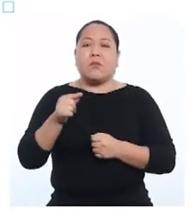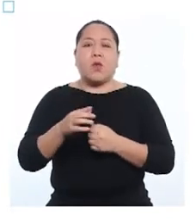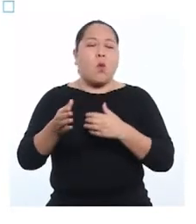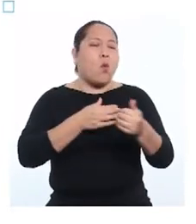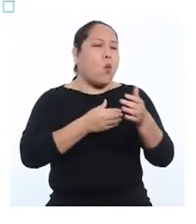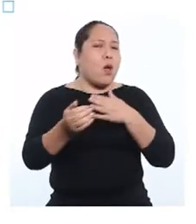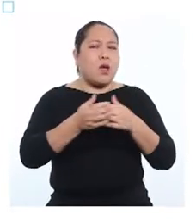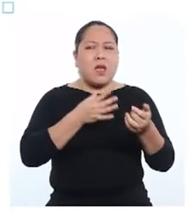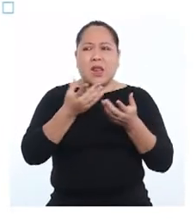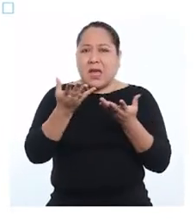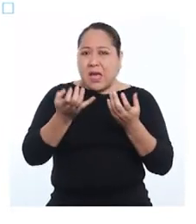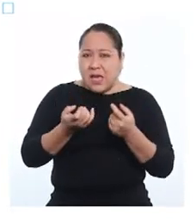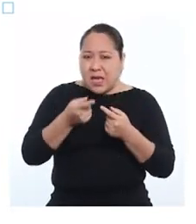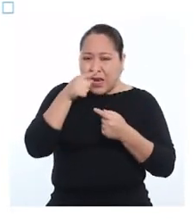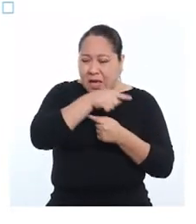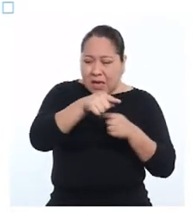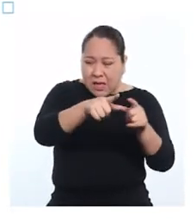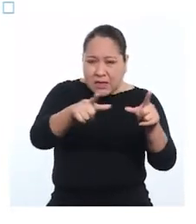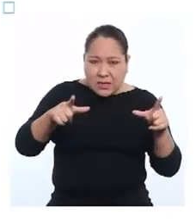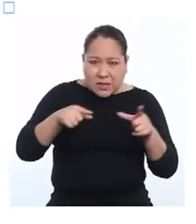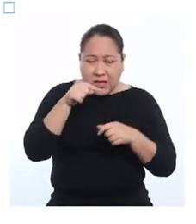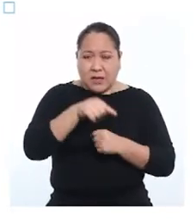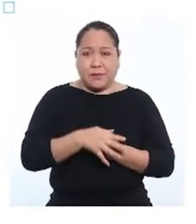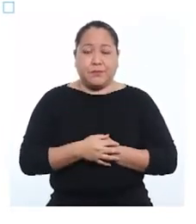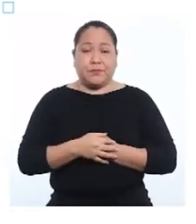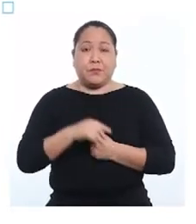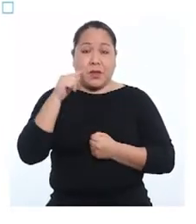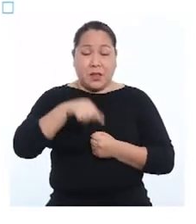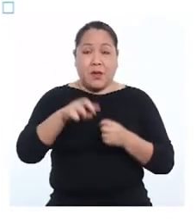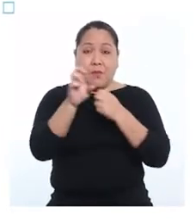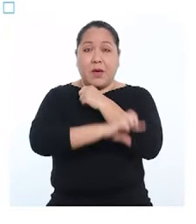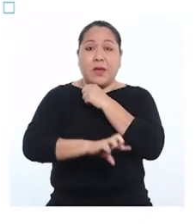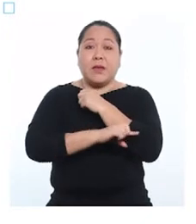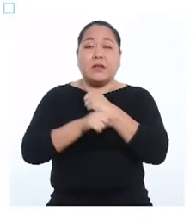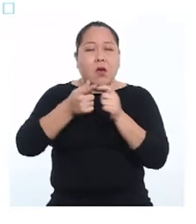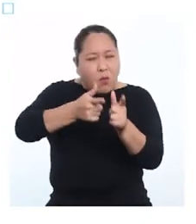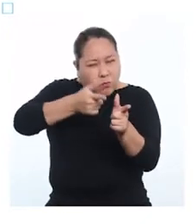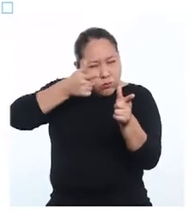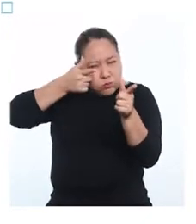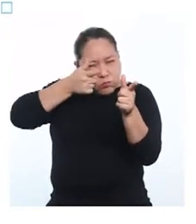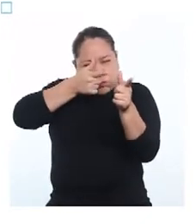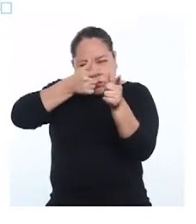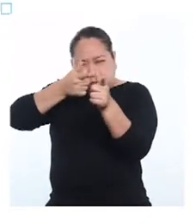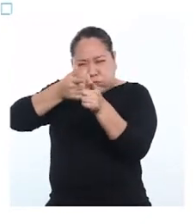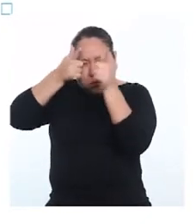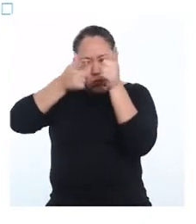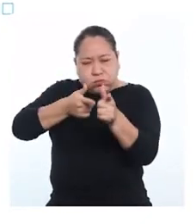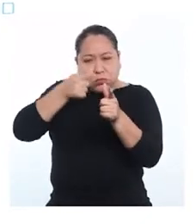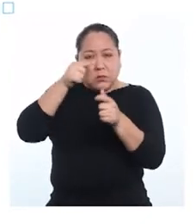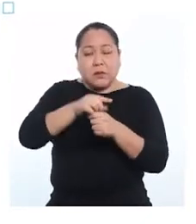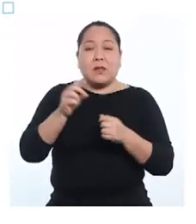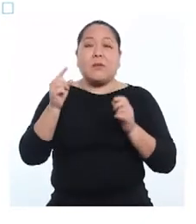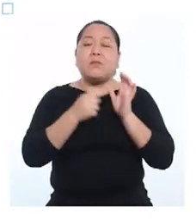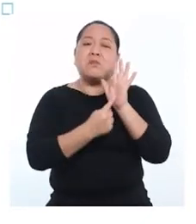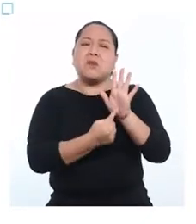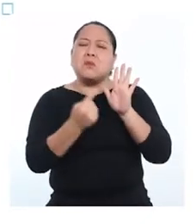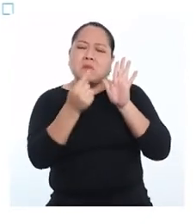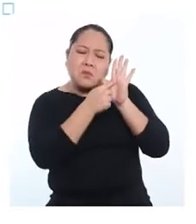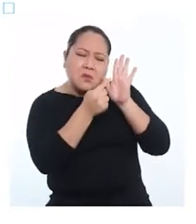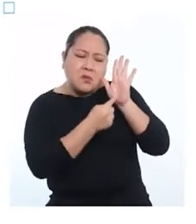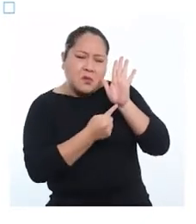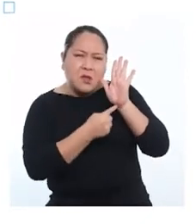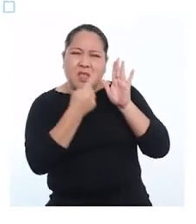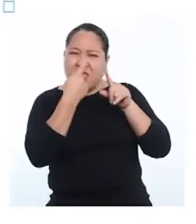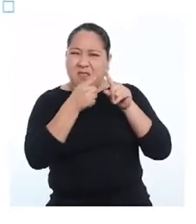controle o posea esa tierra. En el país, la caza furtiva se presenta en los diferentes